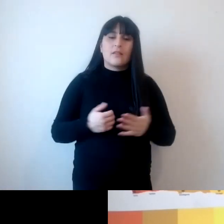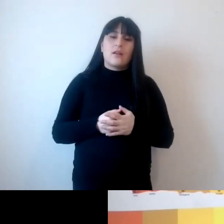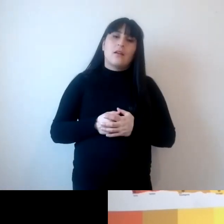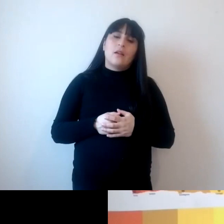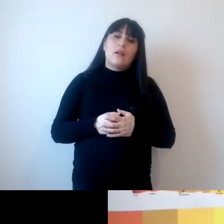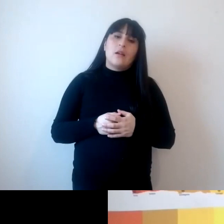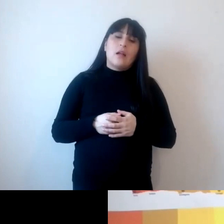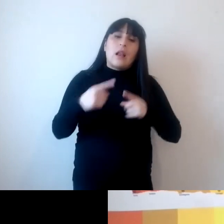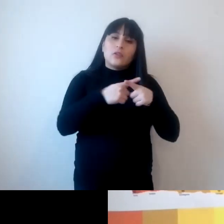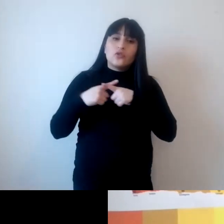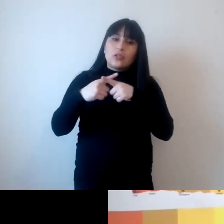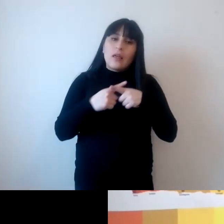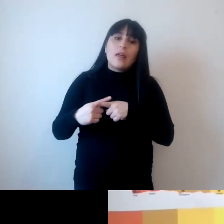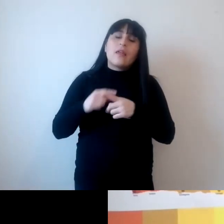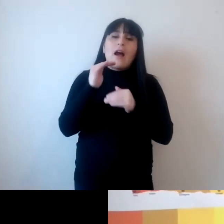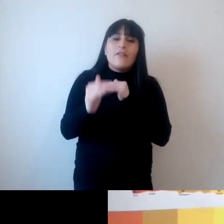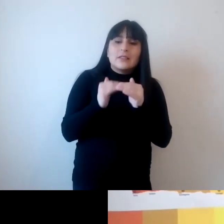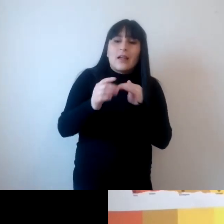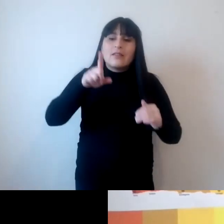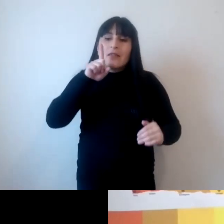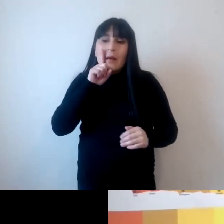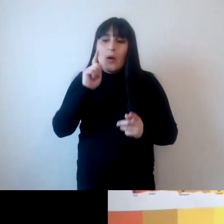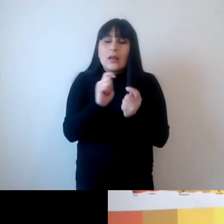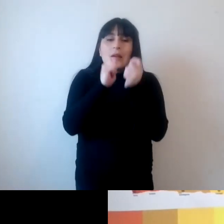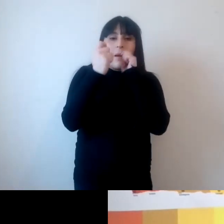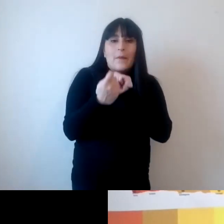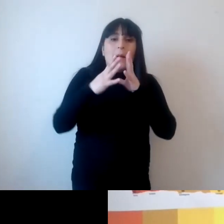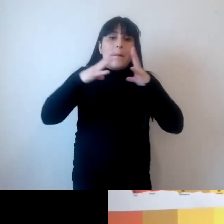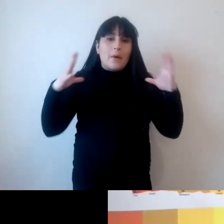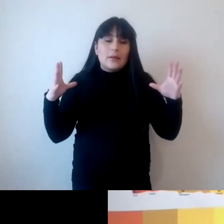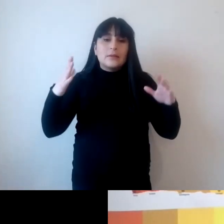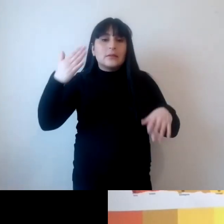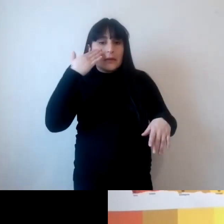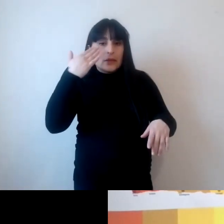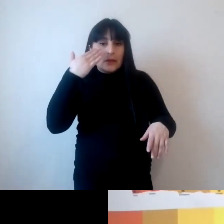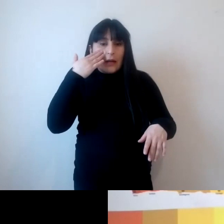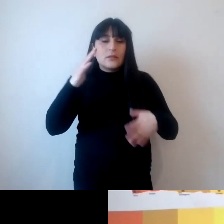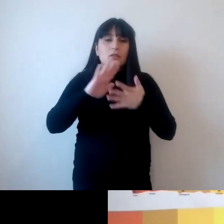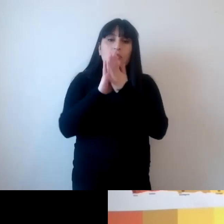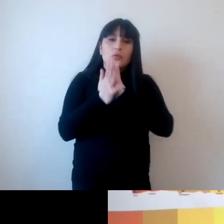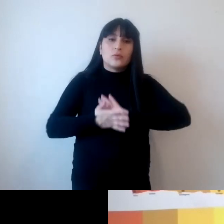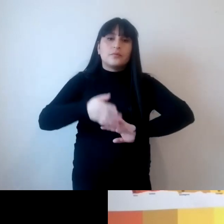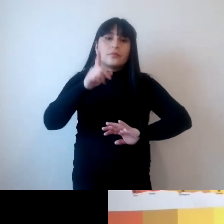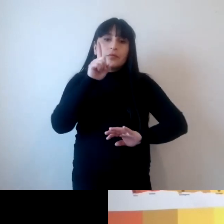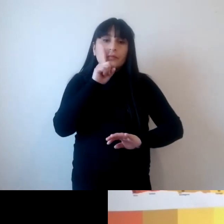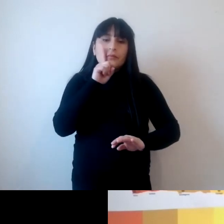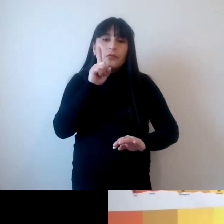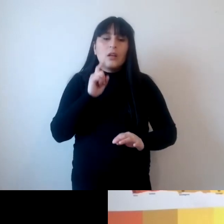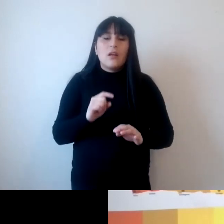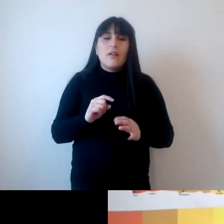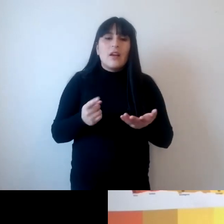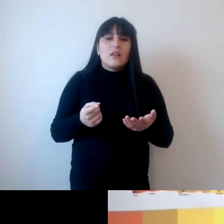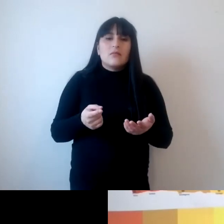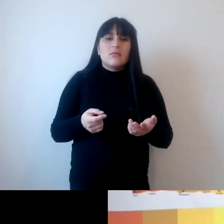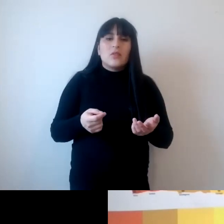emisoras las que tenemos que cambiar más casi todo lo que tiene que ver con la descarbonización se identifica como un sacrificio no